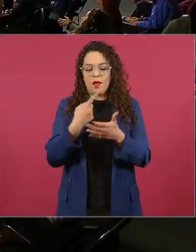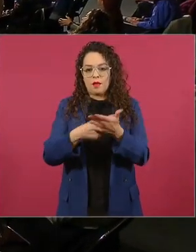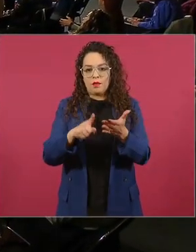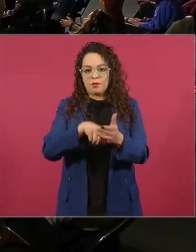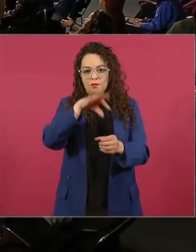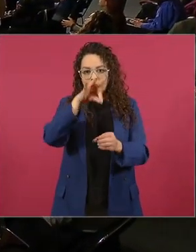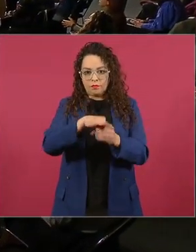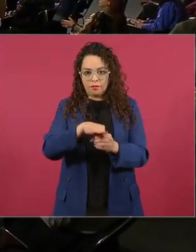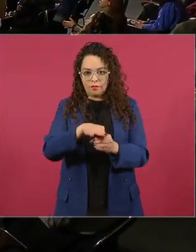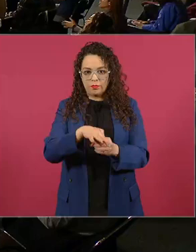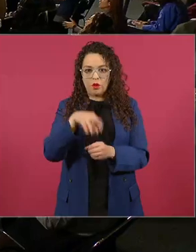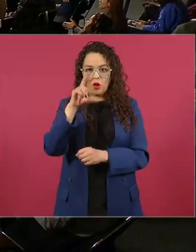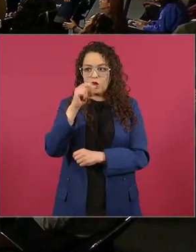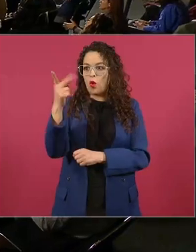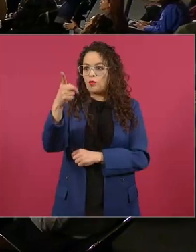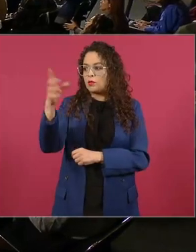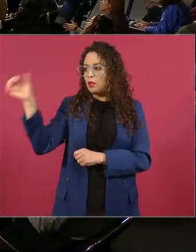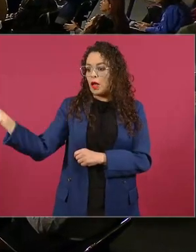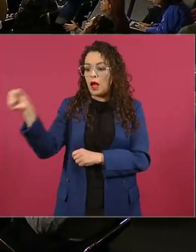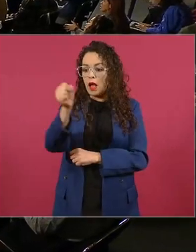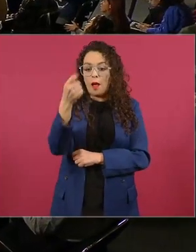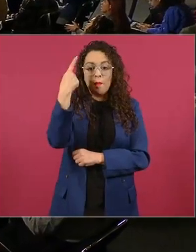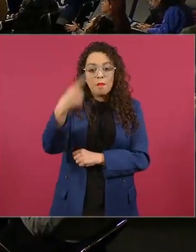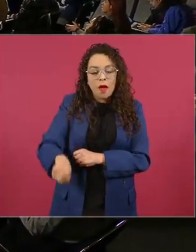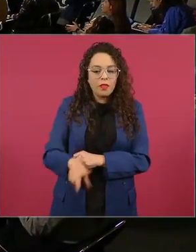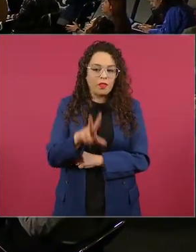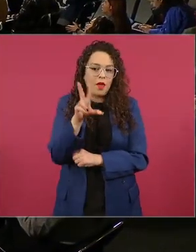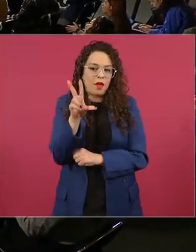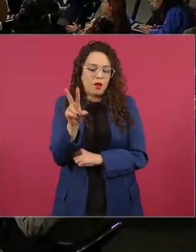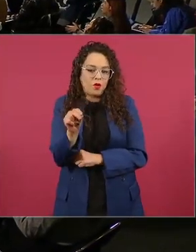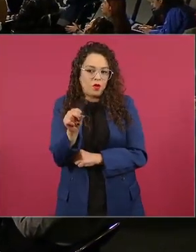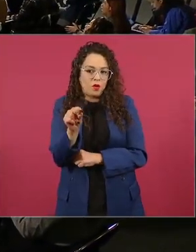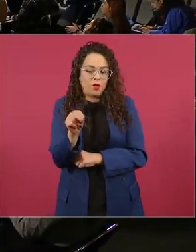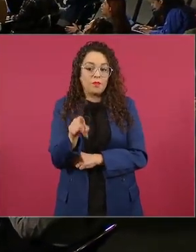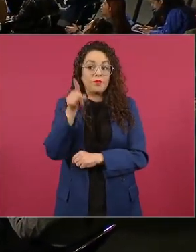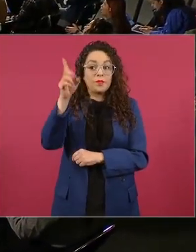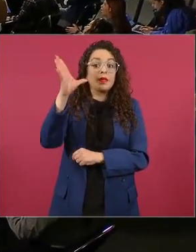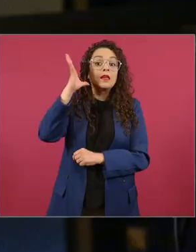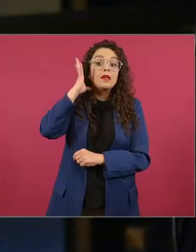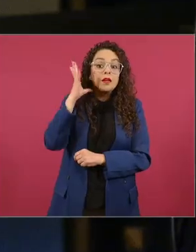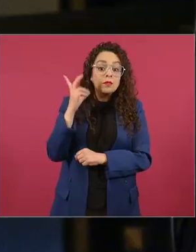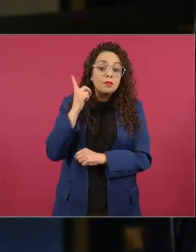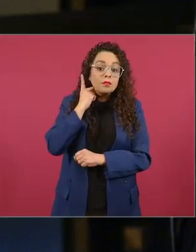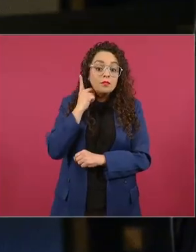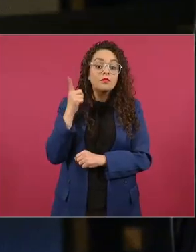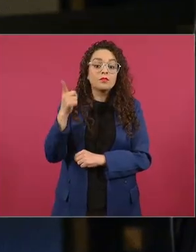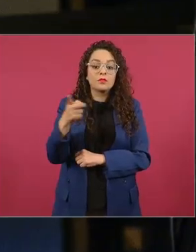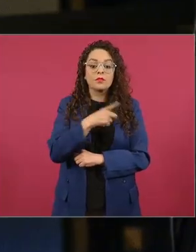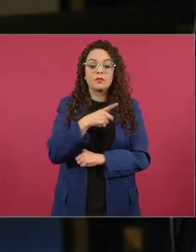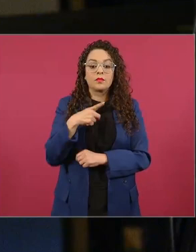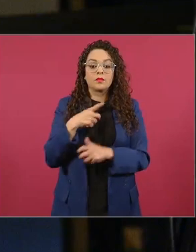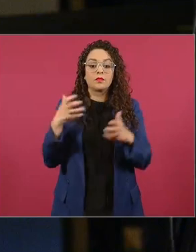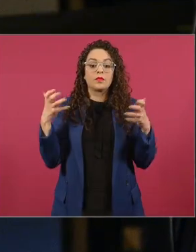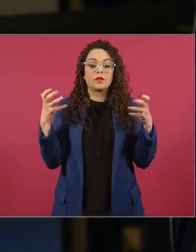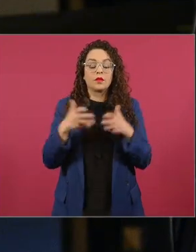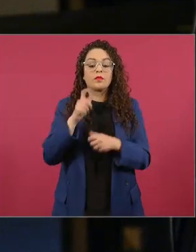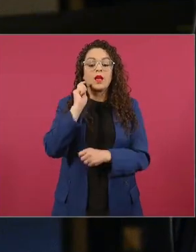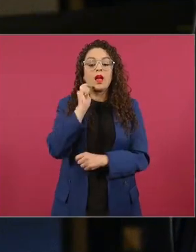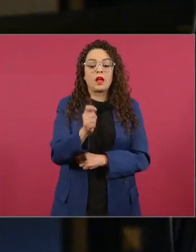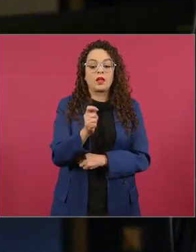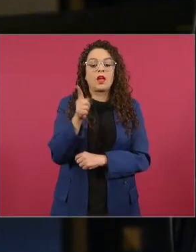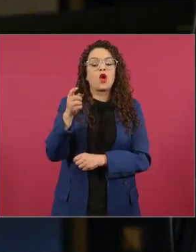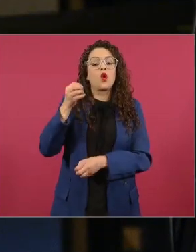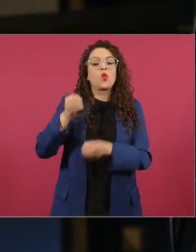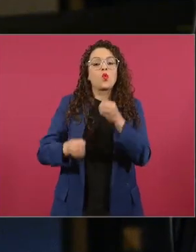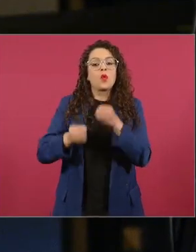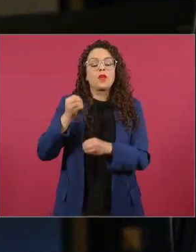como las que usted hace y dos porque es facultad exclusiva de la Cámara de Diputados formular juicios políticos es consultarle al inicio